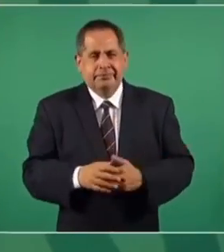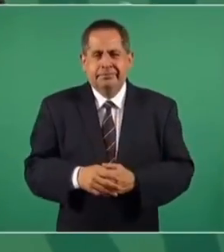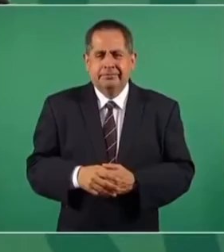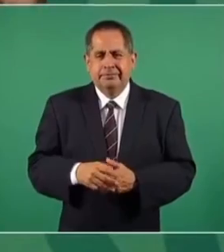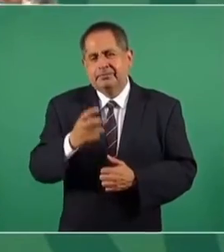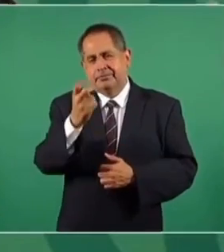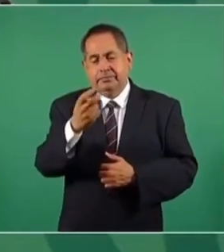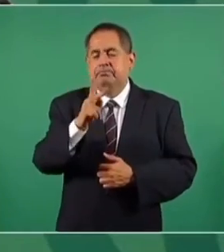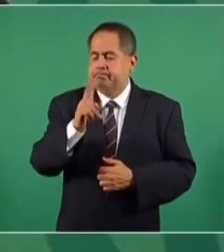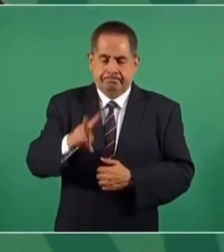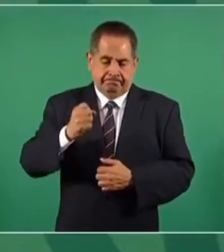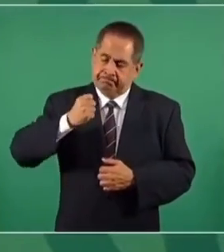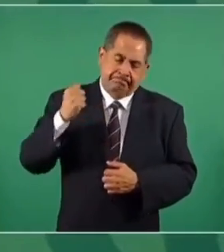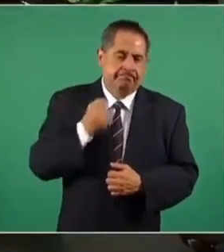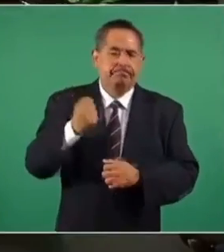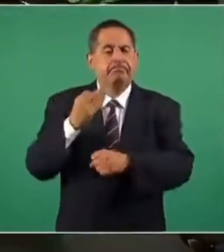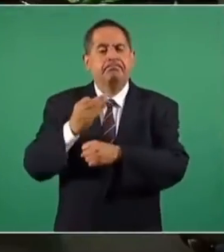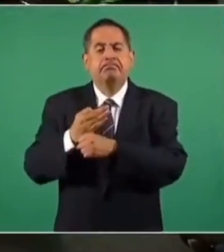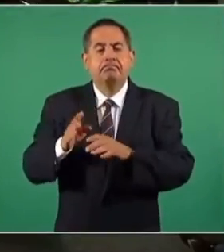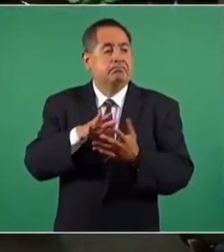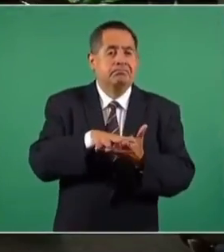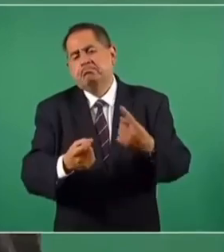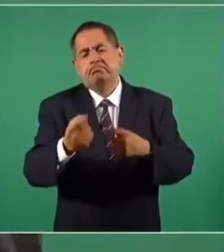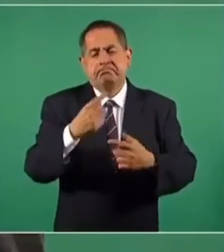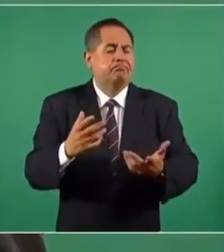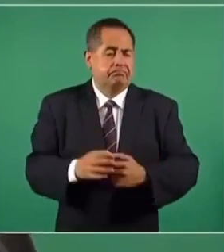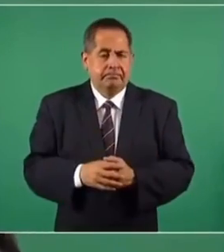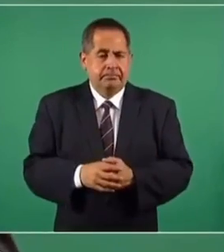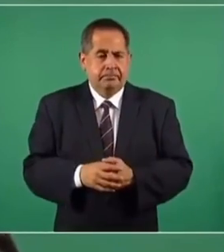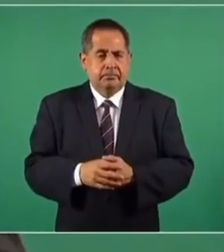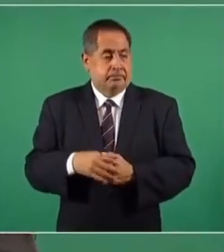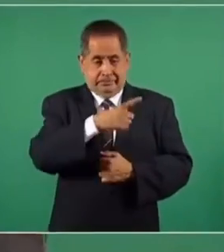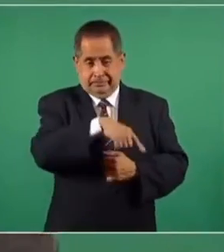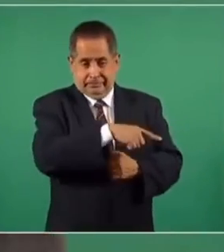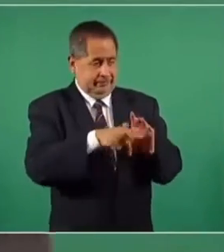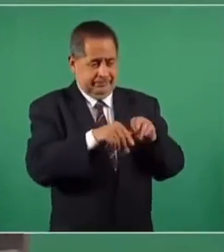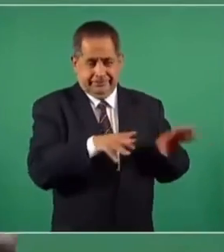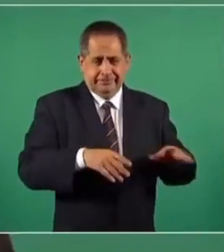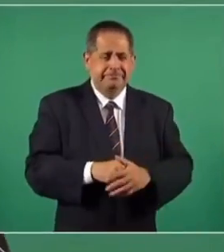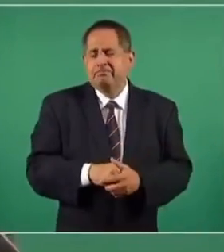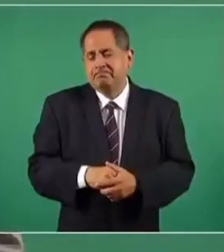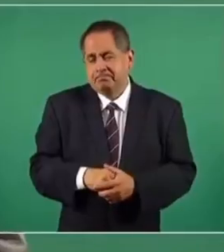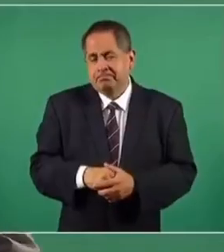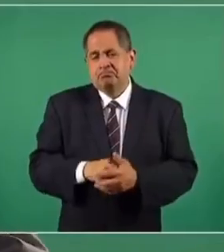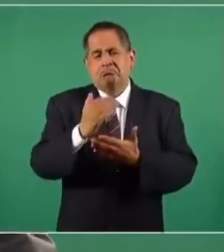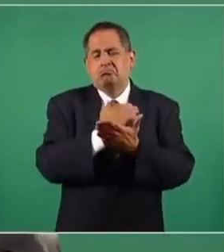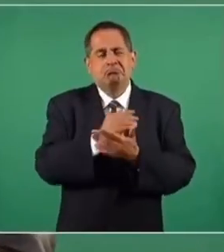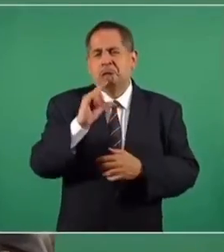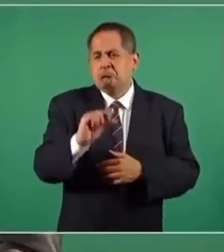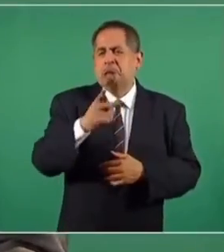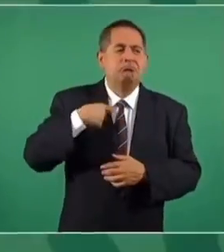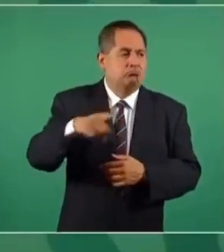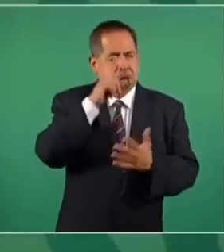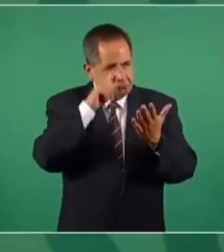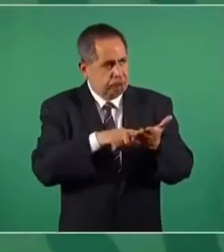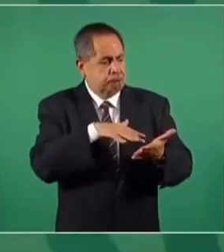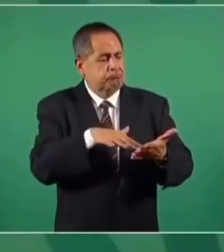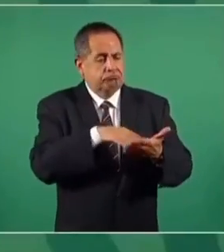Pero afortunadamente no es la mayoría del pueblo, ya estos medios tienen muy pocos lectores.